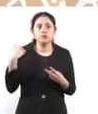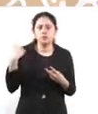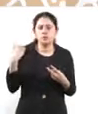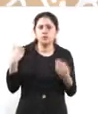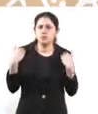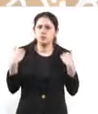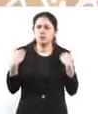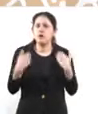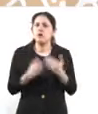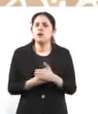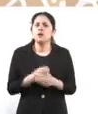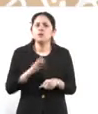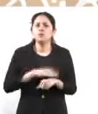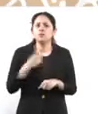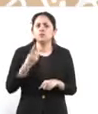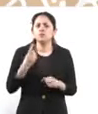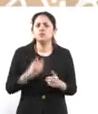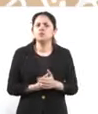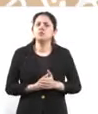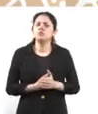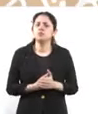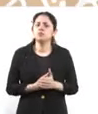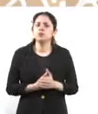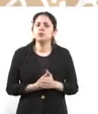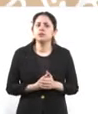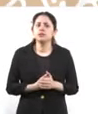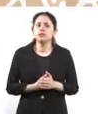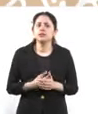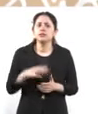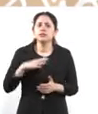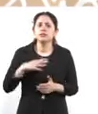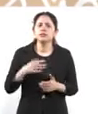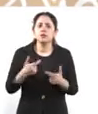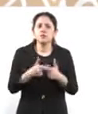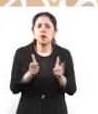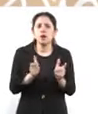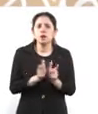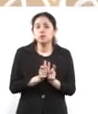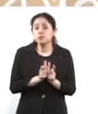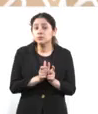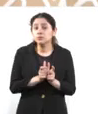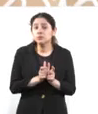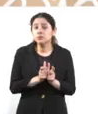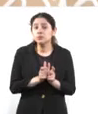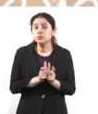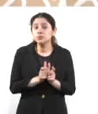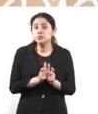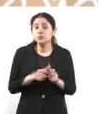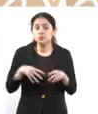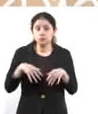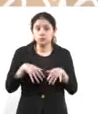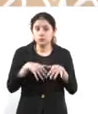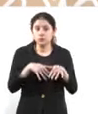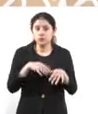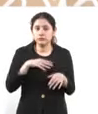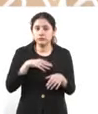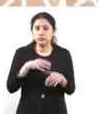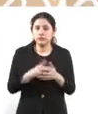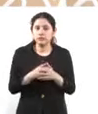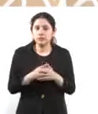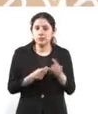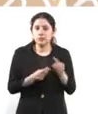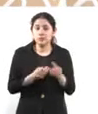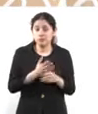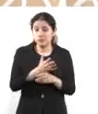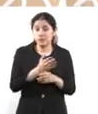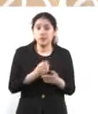camellón que se usa que tiene alta tensión a la salida del CCH que va hasta donde